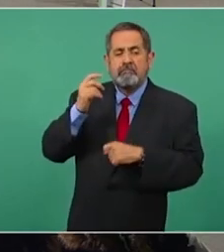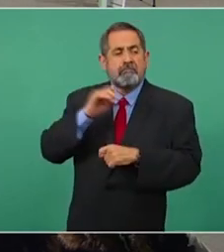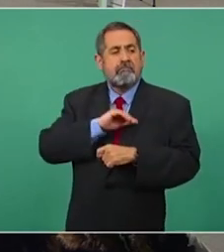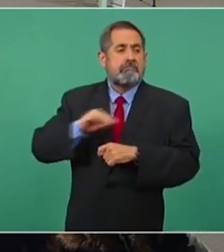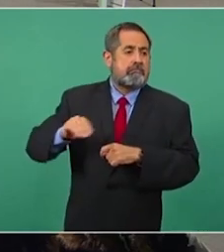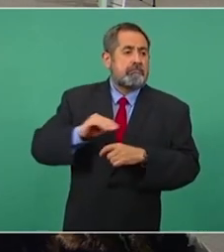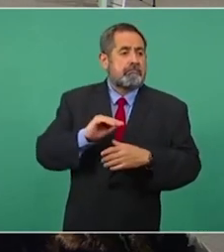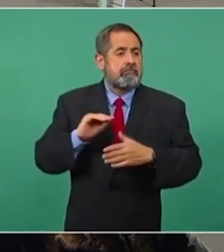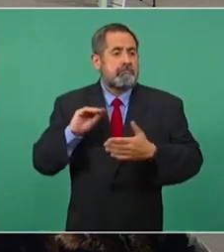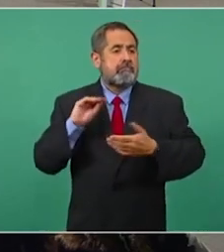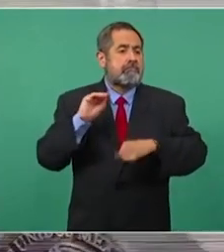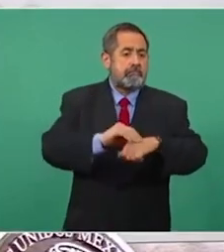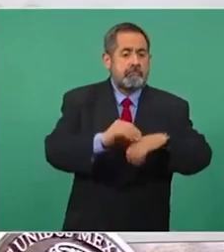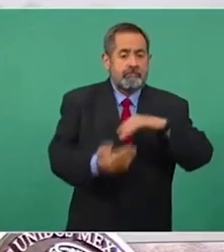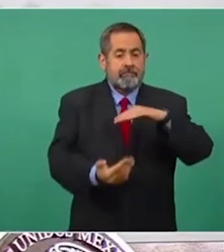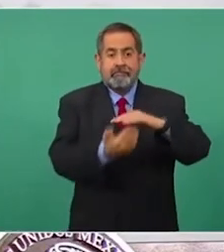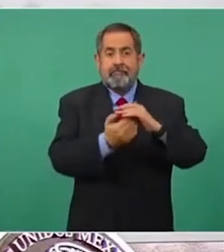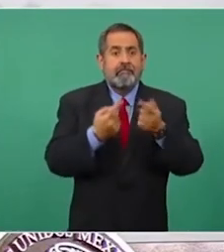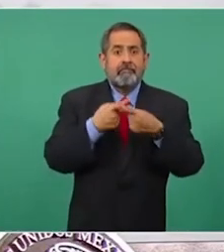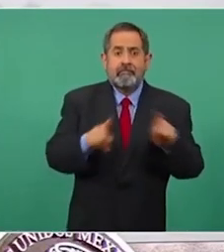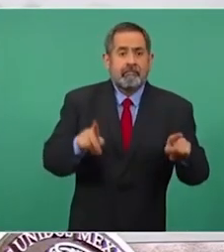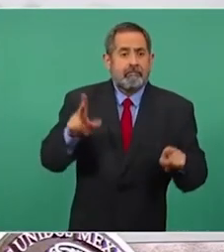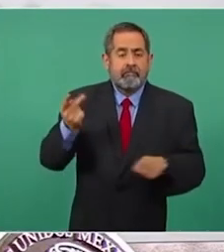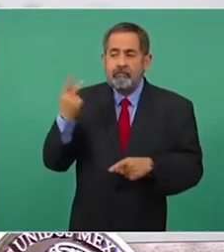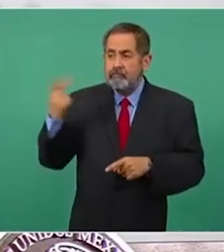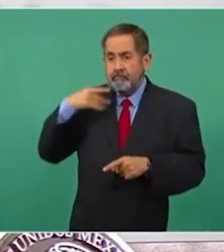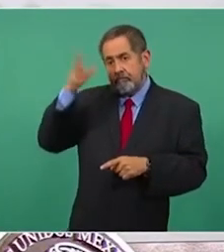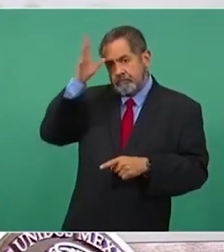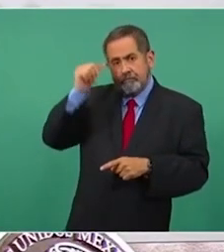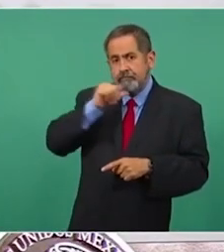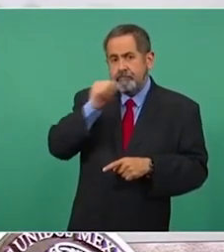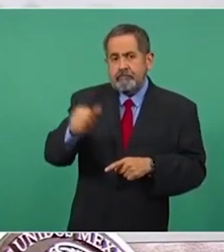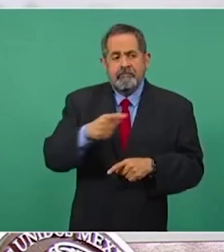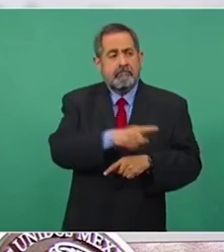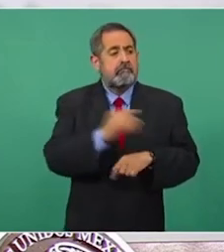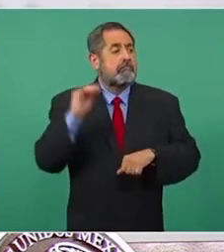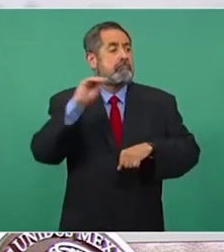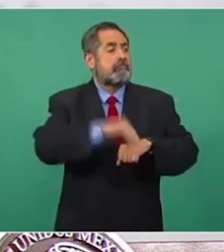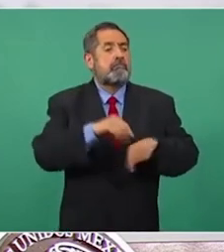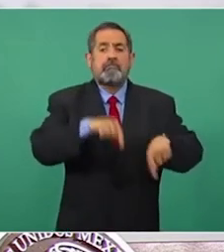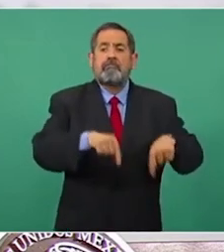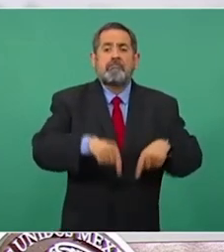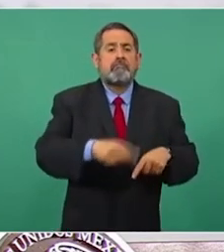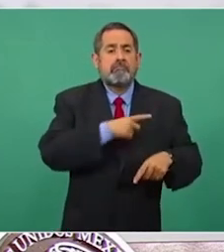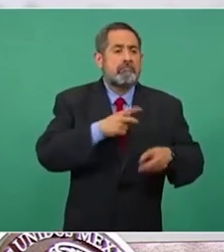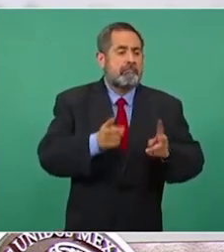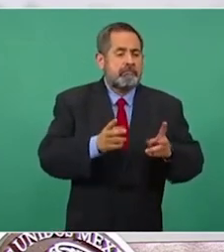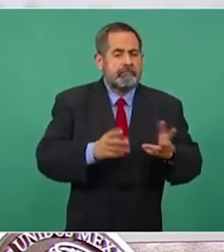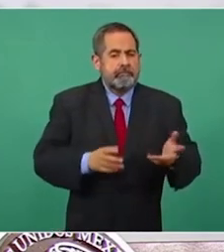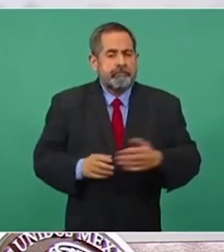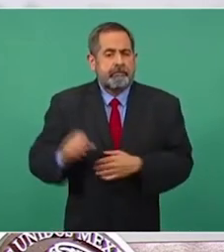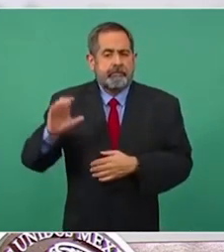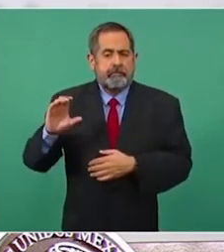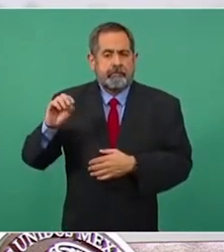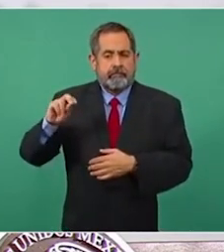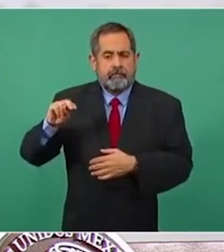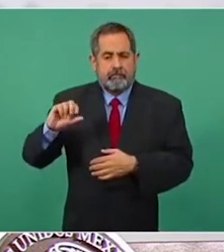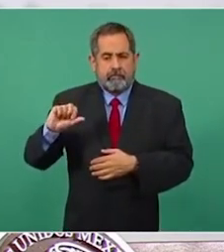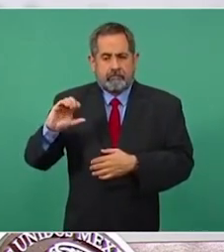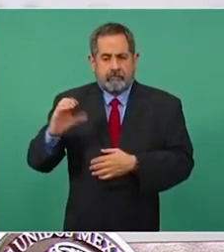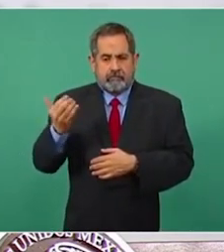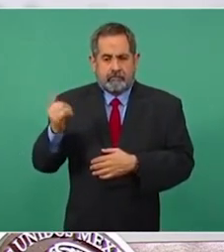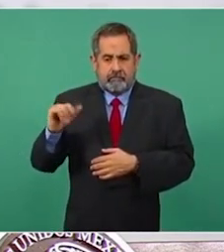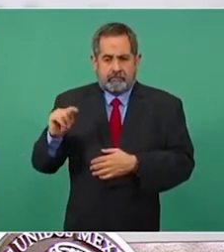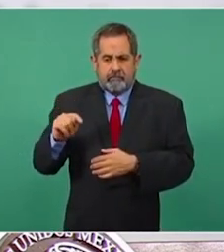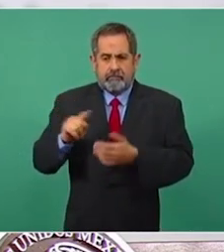diálogo distinta al SIDE. El Conacyt ha insistido en estar